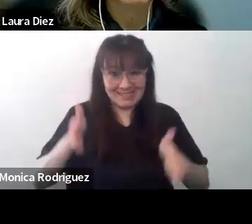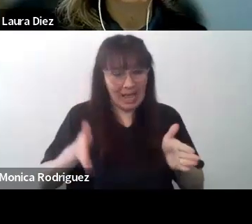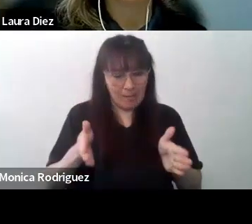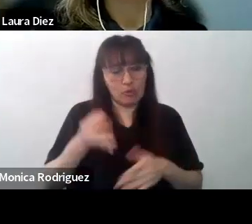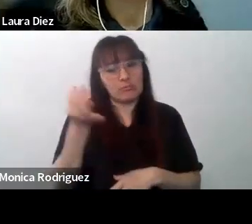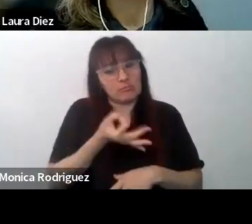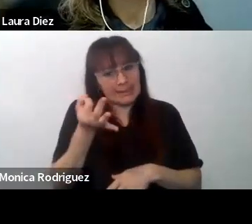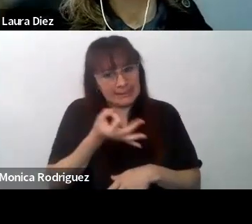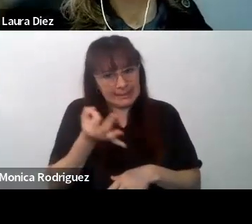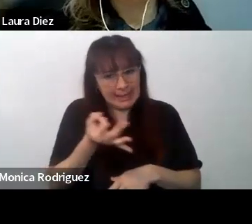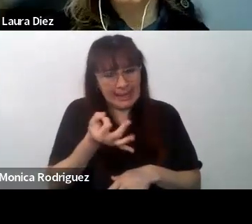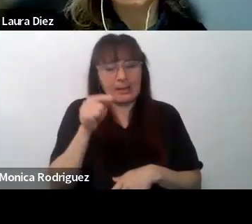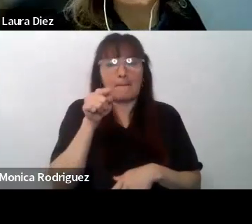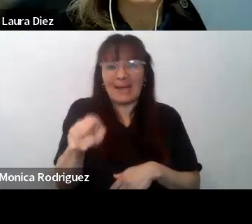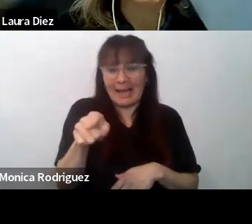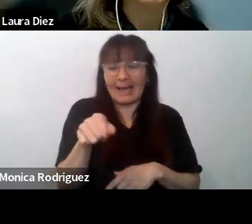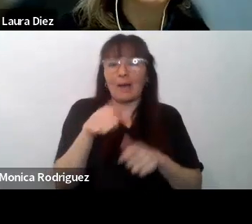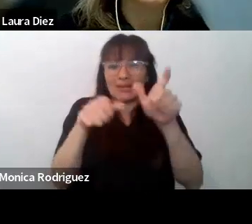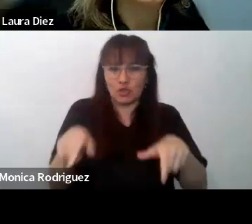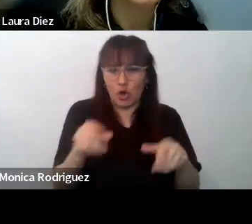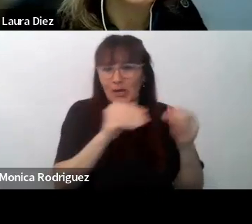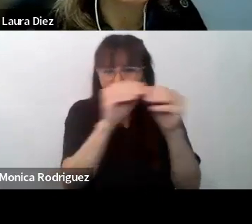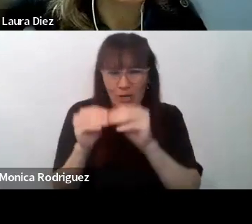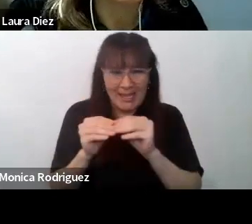las y los colegas franceses,